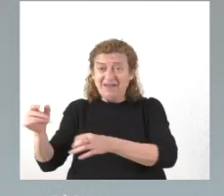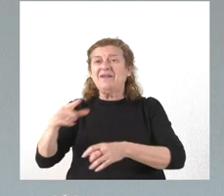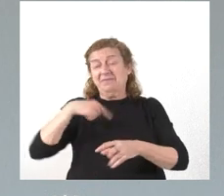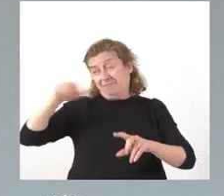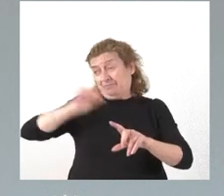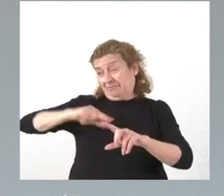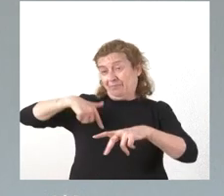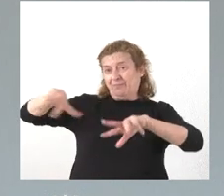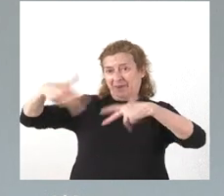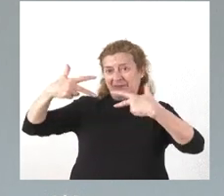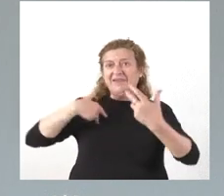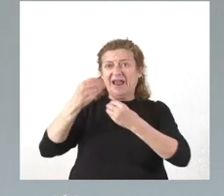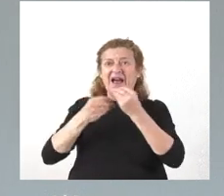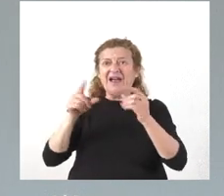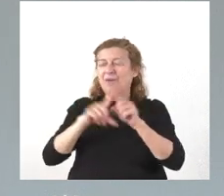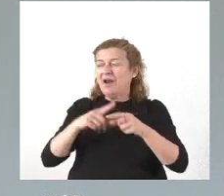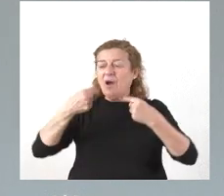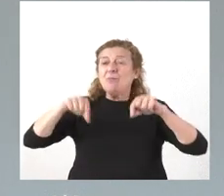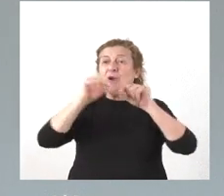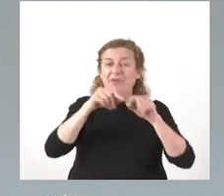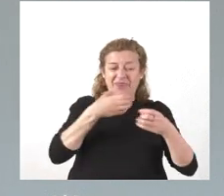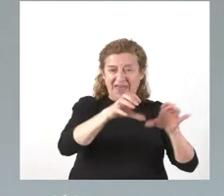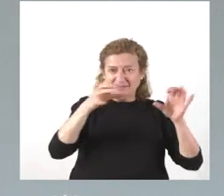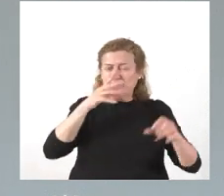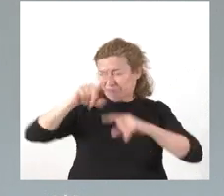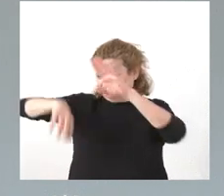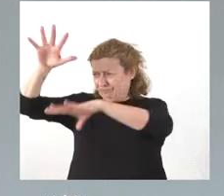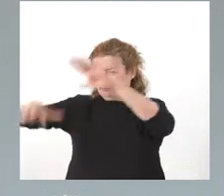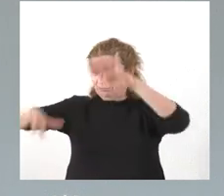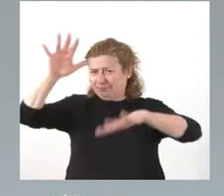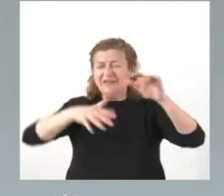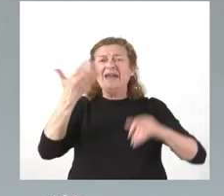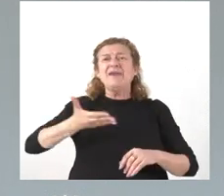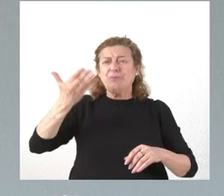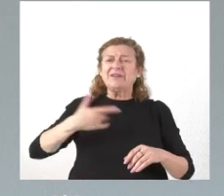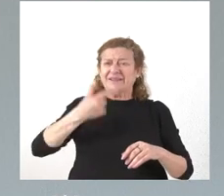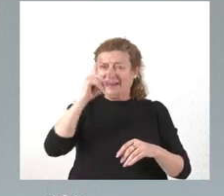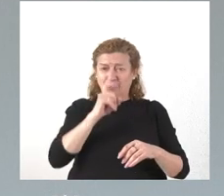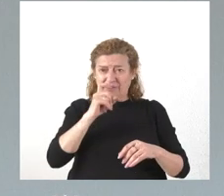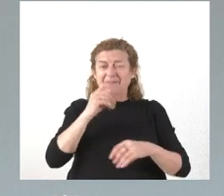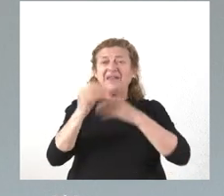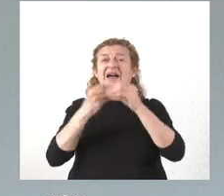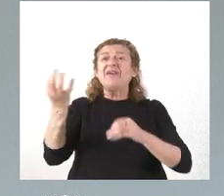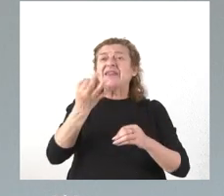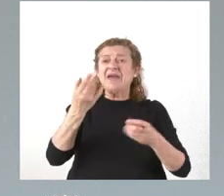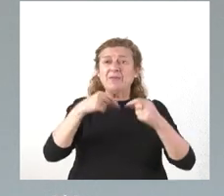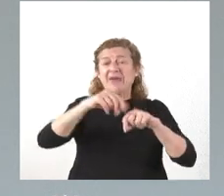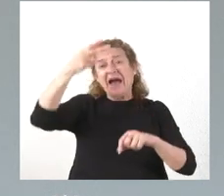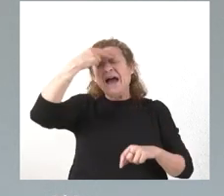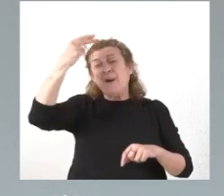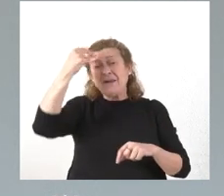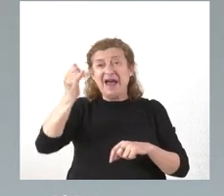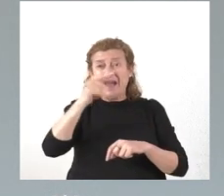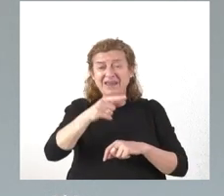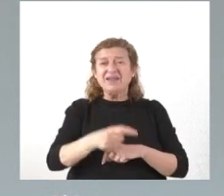permitir que haga el desglose por provincias, porque es muy dispar y es importante que lo recordemos, hace que en la provincia de Ávila tengamos